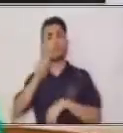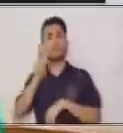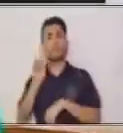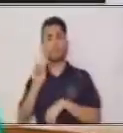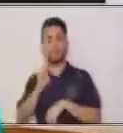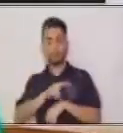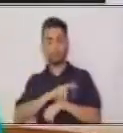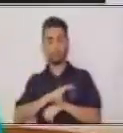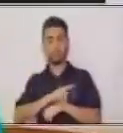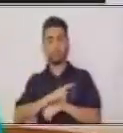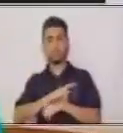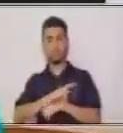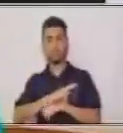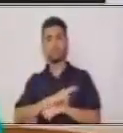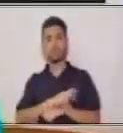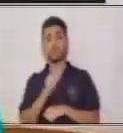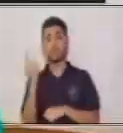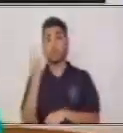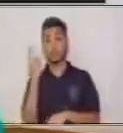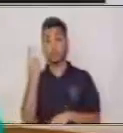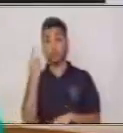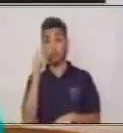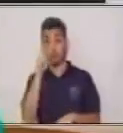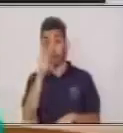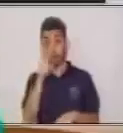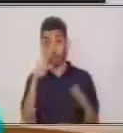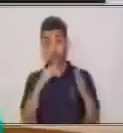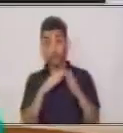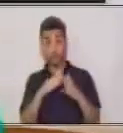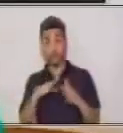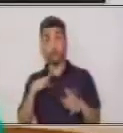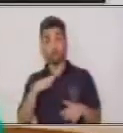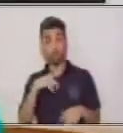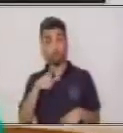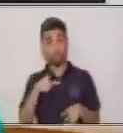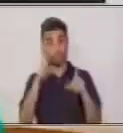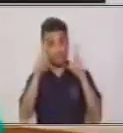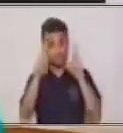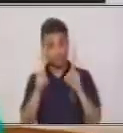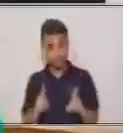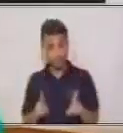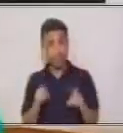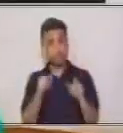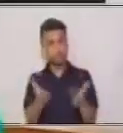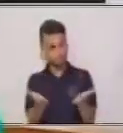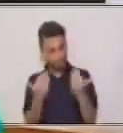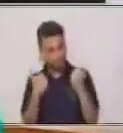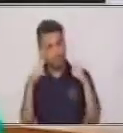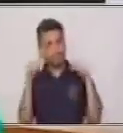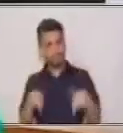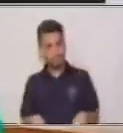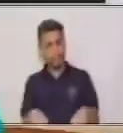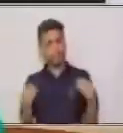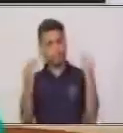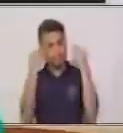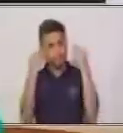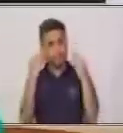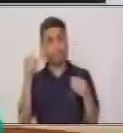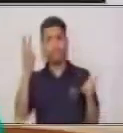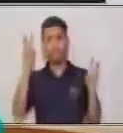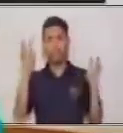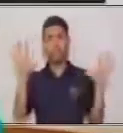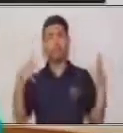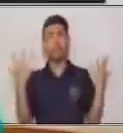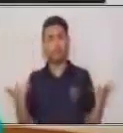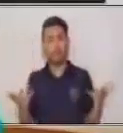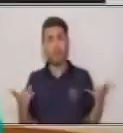Y muy importante, si en casa hay una persona con discapacidad, este tema le ayudará a ejercitar habilidades